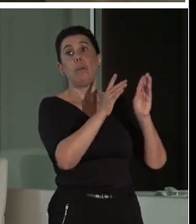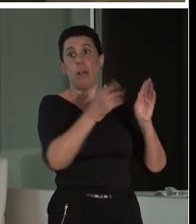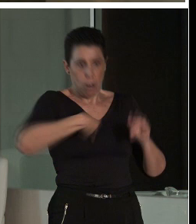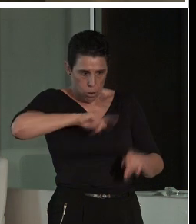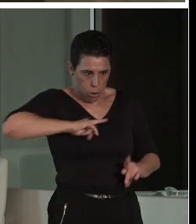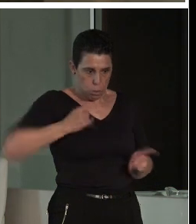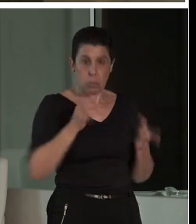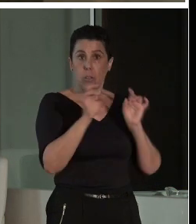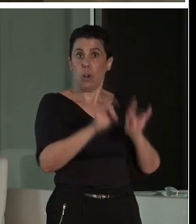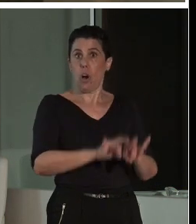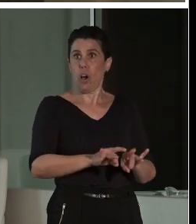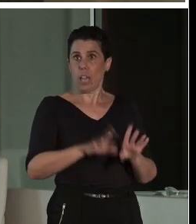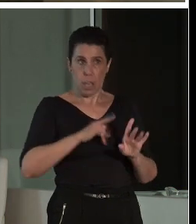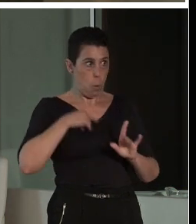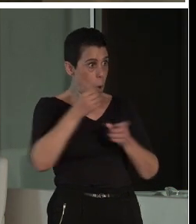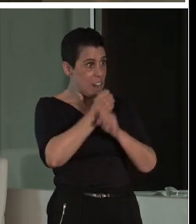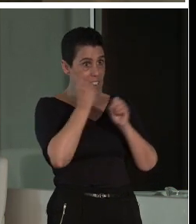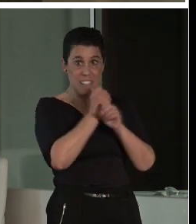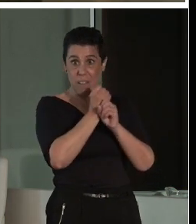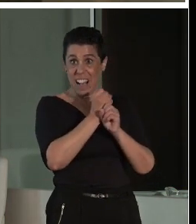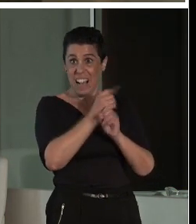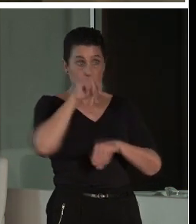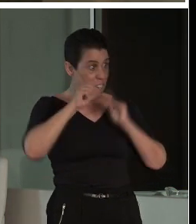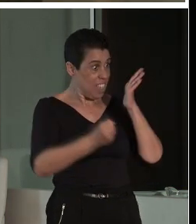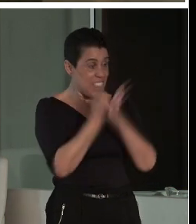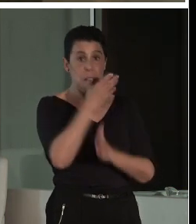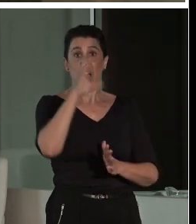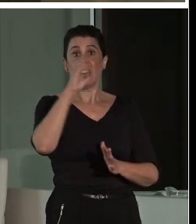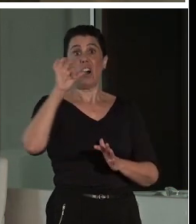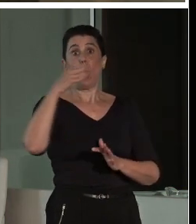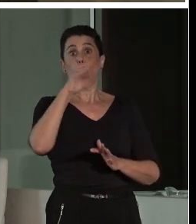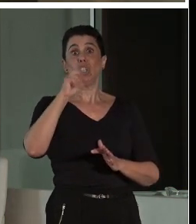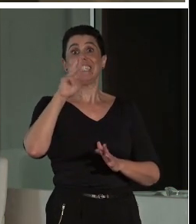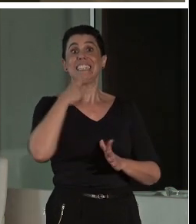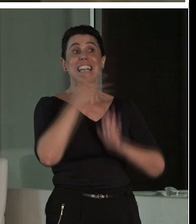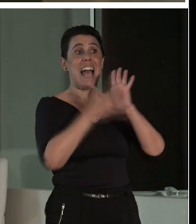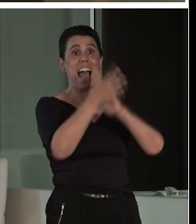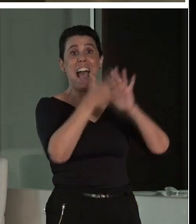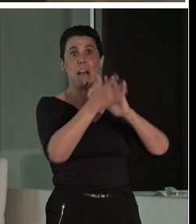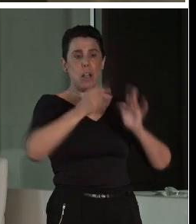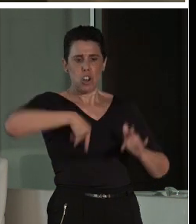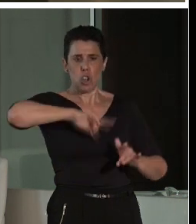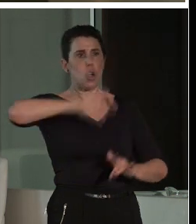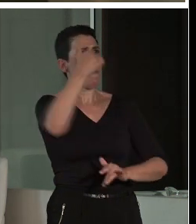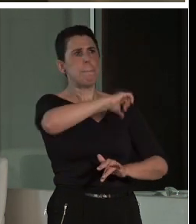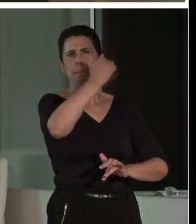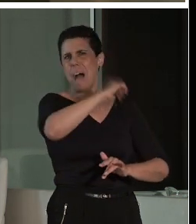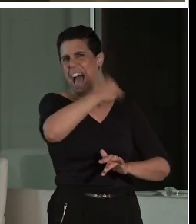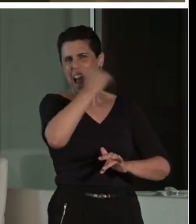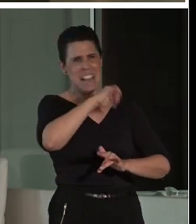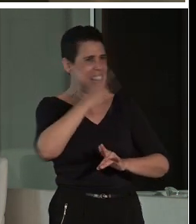Trabajamos así. O, como decía creo que Óscar esta mañana, validamos constantemente. Ahora hablaremos. Pero nosotros hacemos